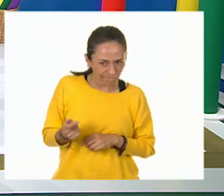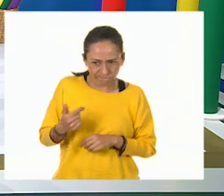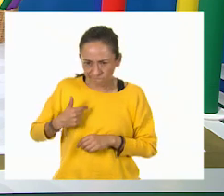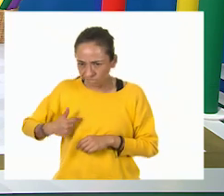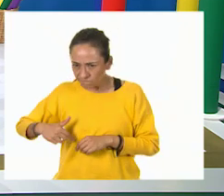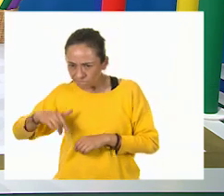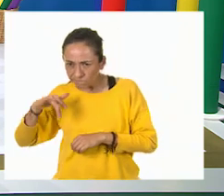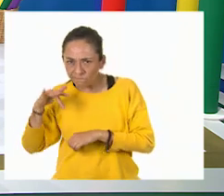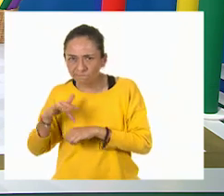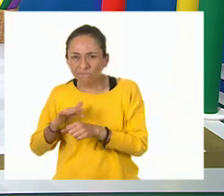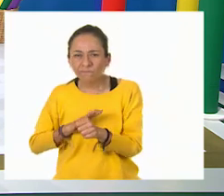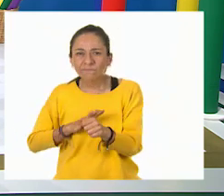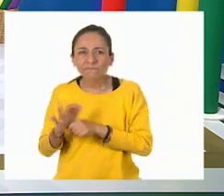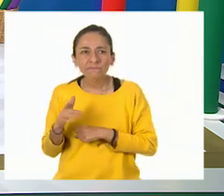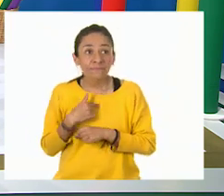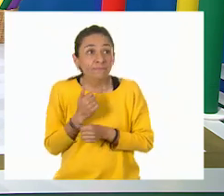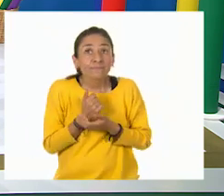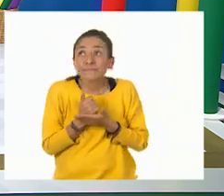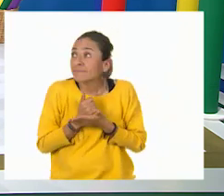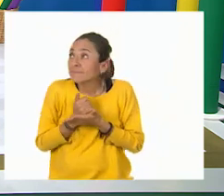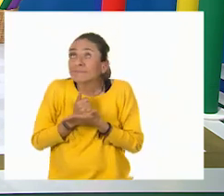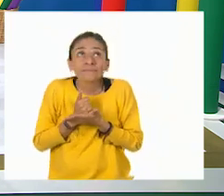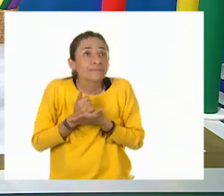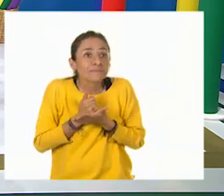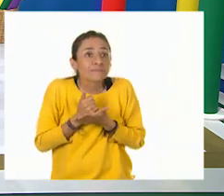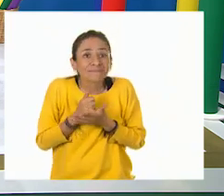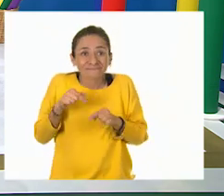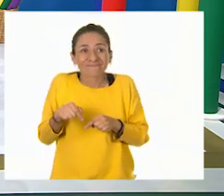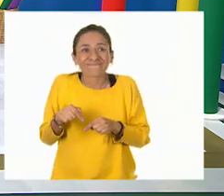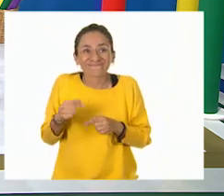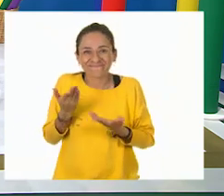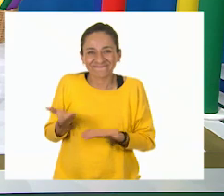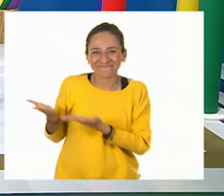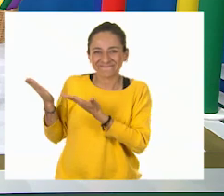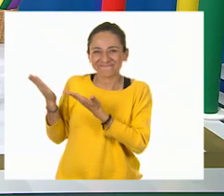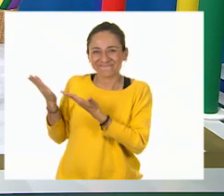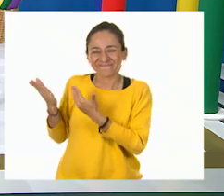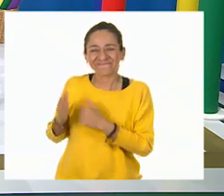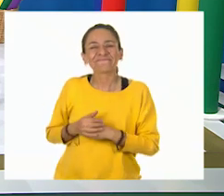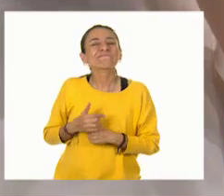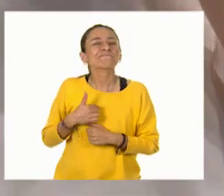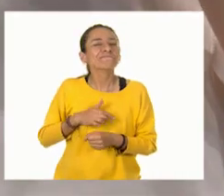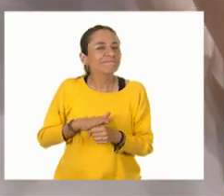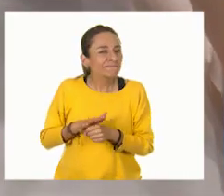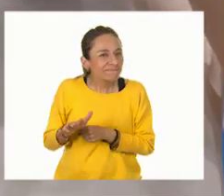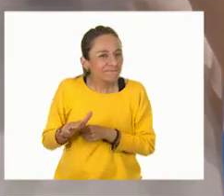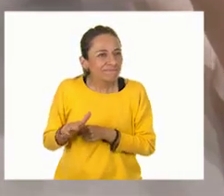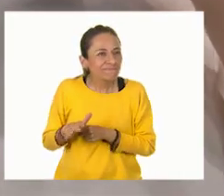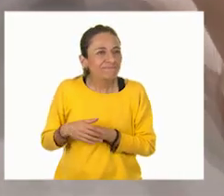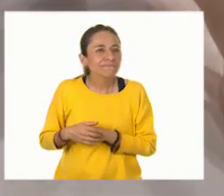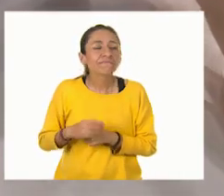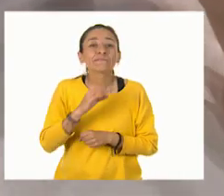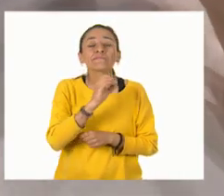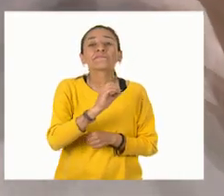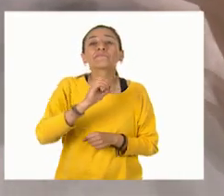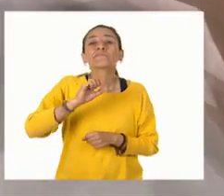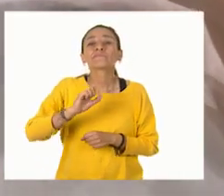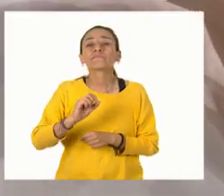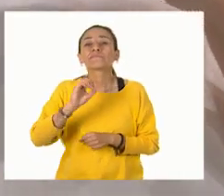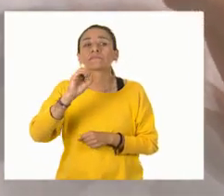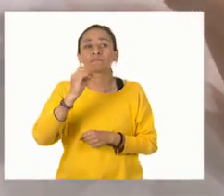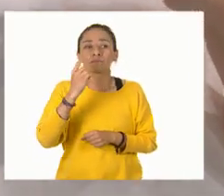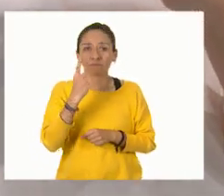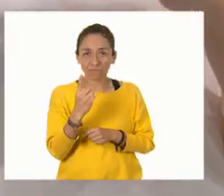Ajá, ajá, ajá. Es que veo varias... Esta. Aquí. Esta de aquí. Y me tocó un centésimo de litro.